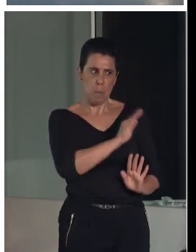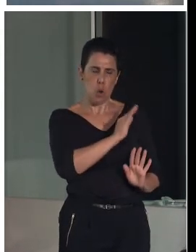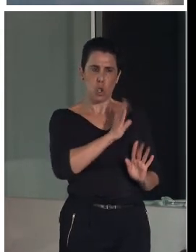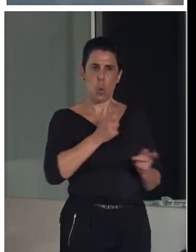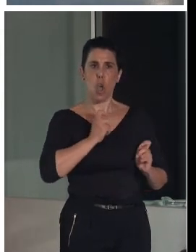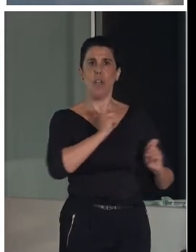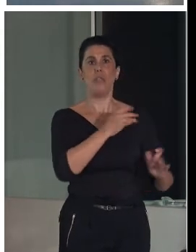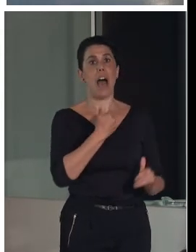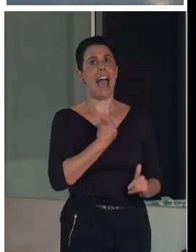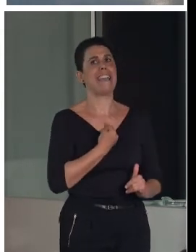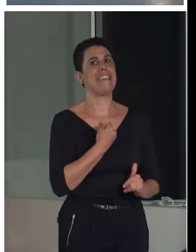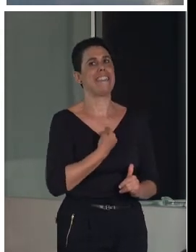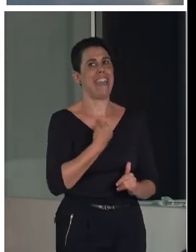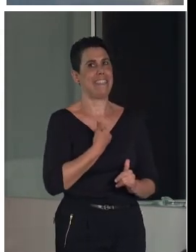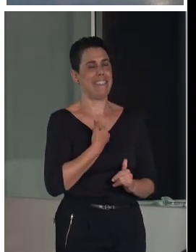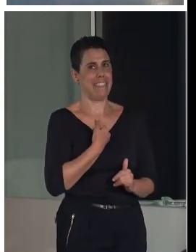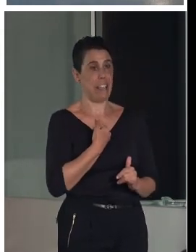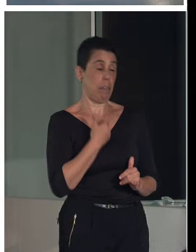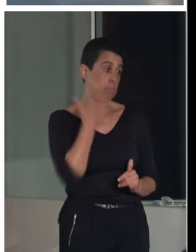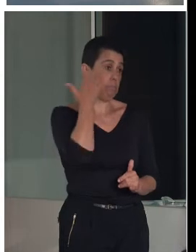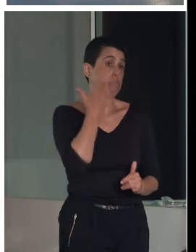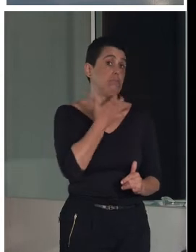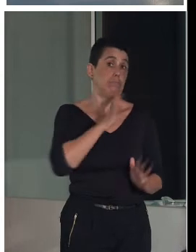bastante rara, os lo tengo que decir.